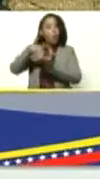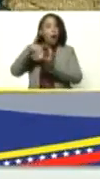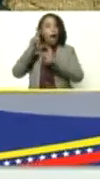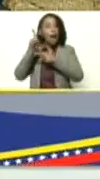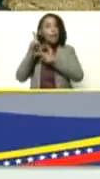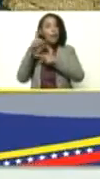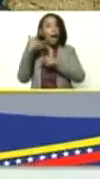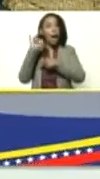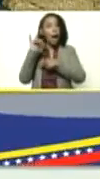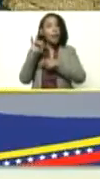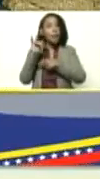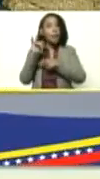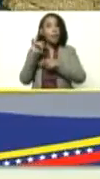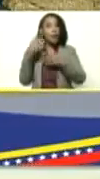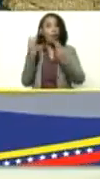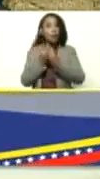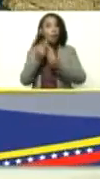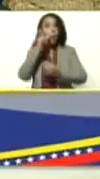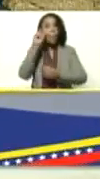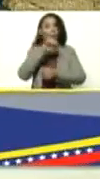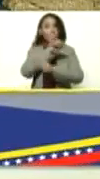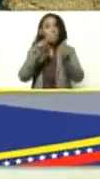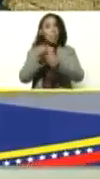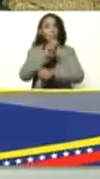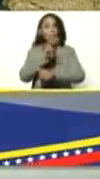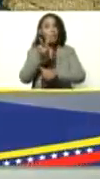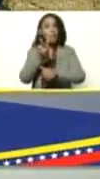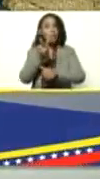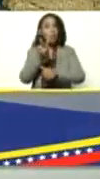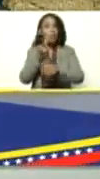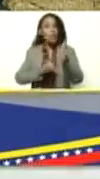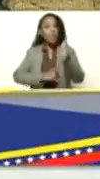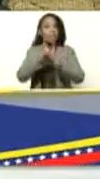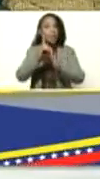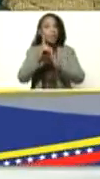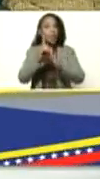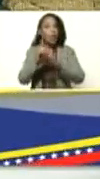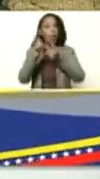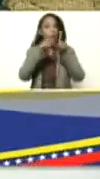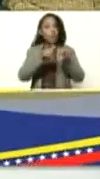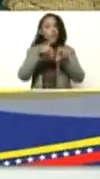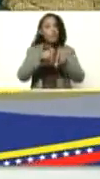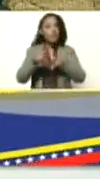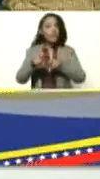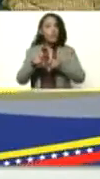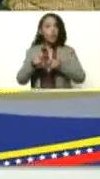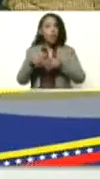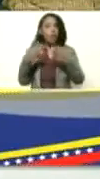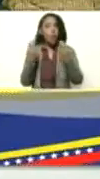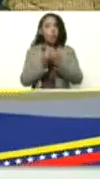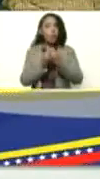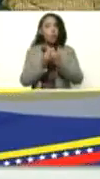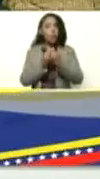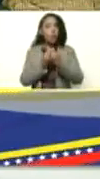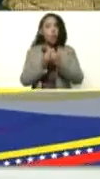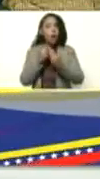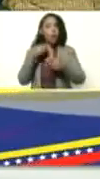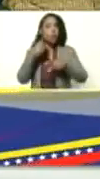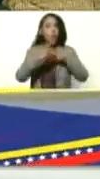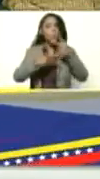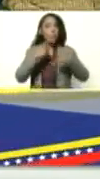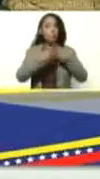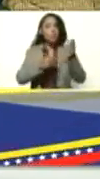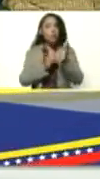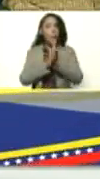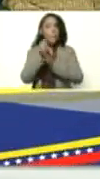Allá está José Aguilera Contreras, viceministro del desarrollo pecuario, junto a la productora,